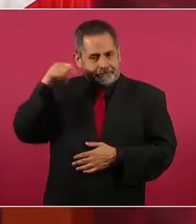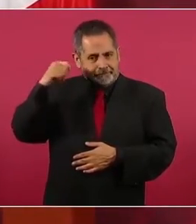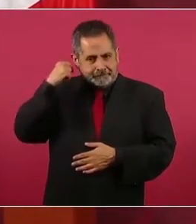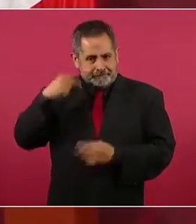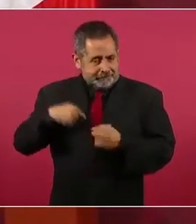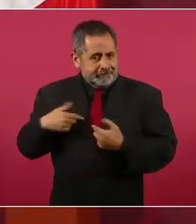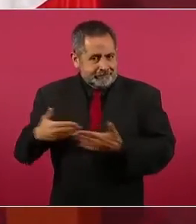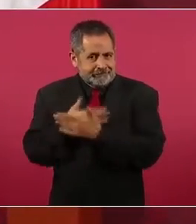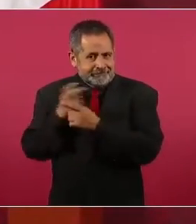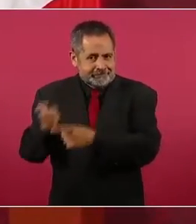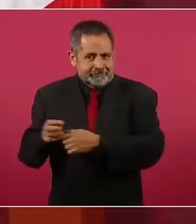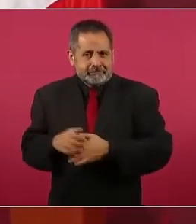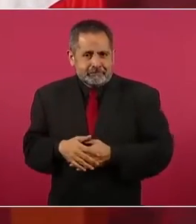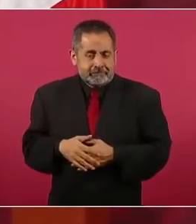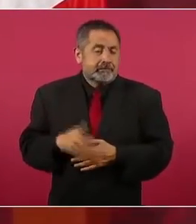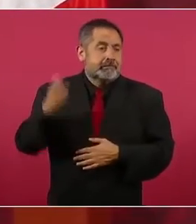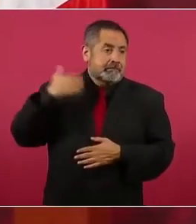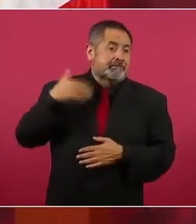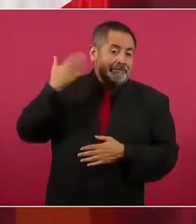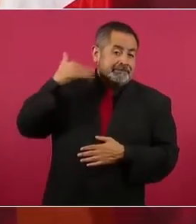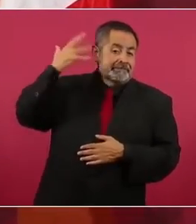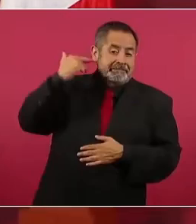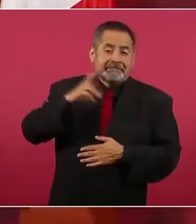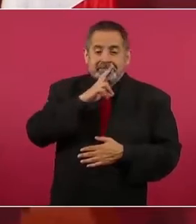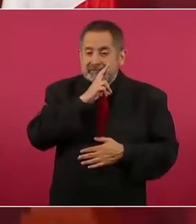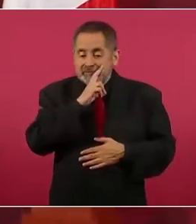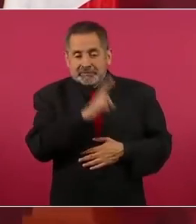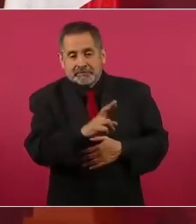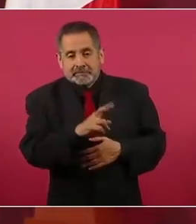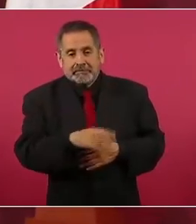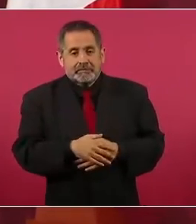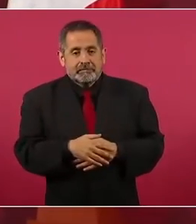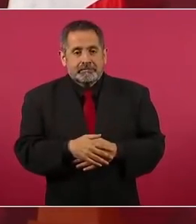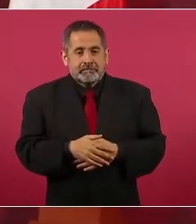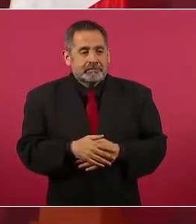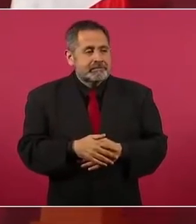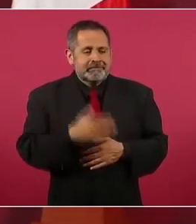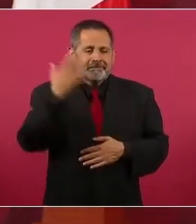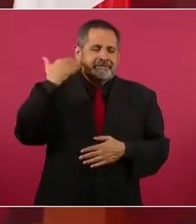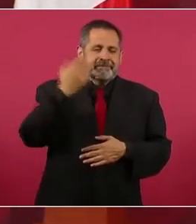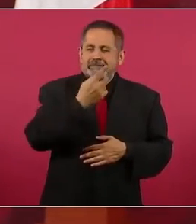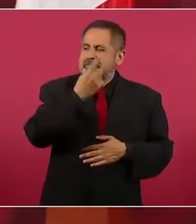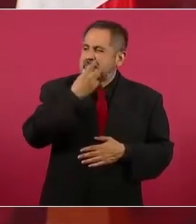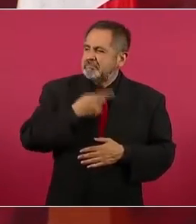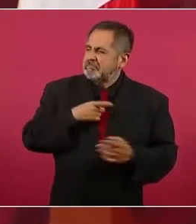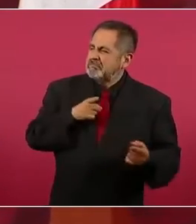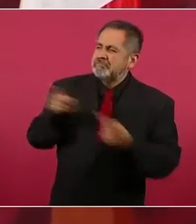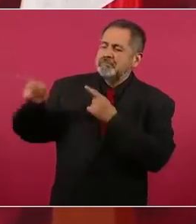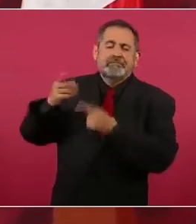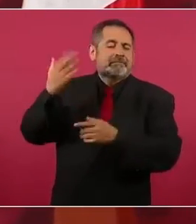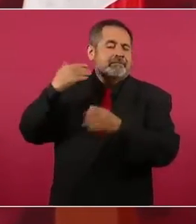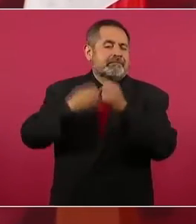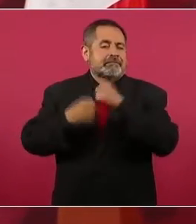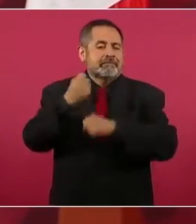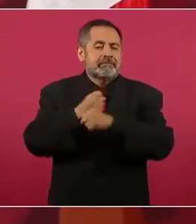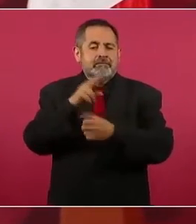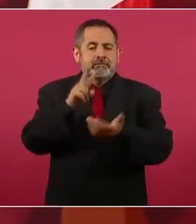Así contestaba yo cuando me decían en el 2006, pero